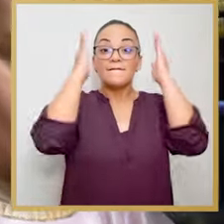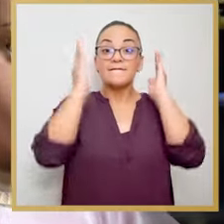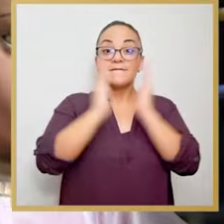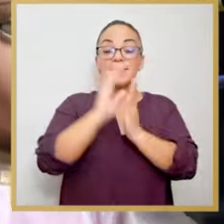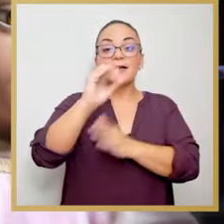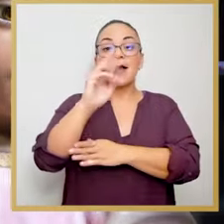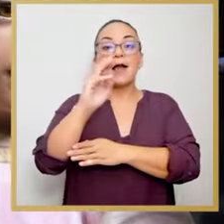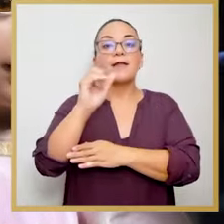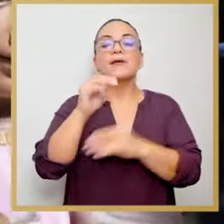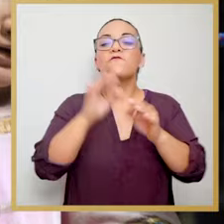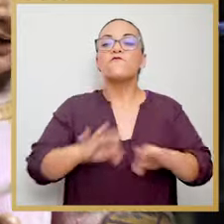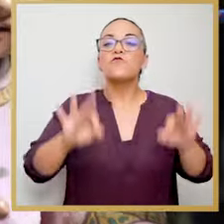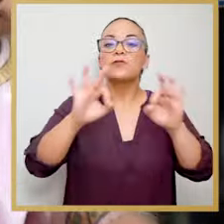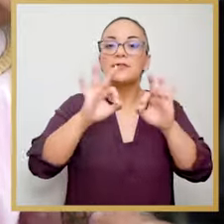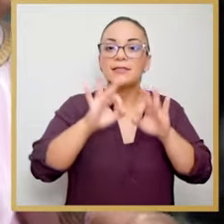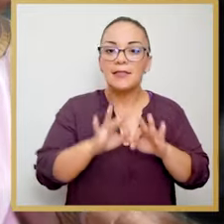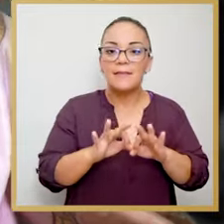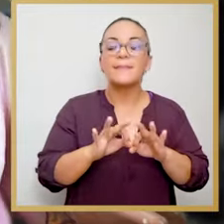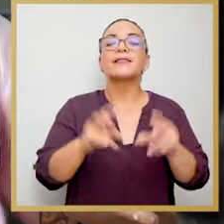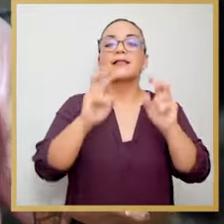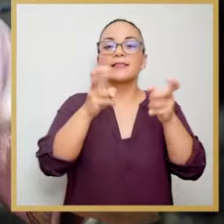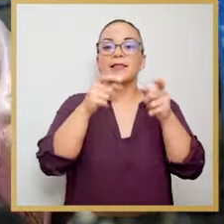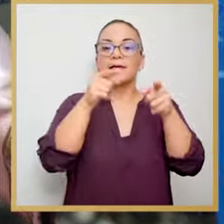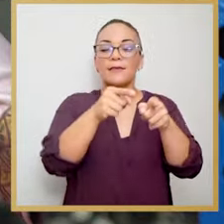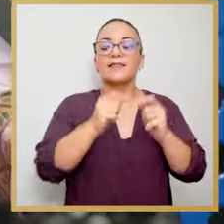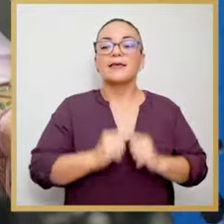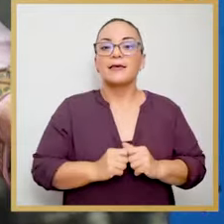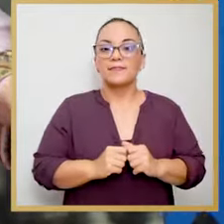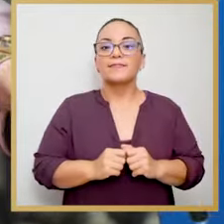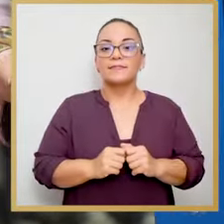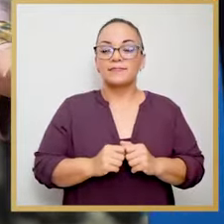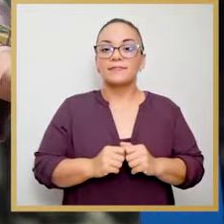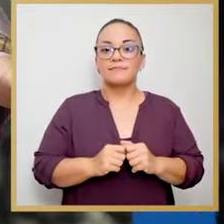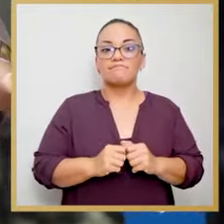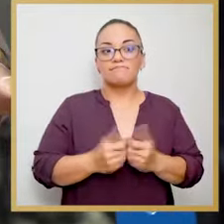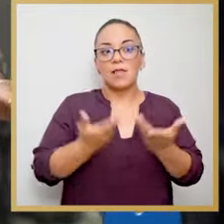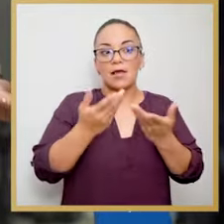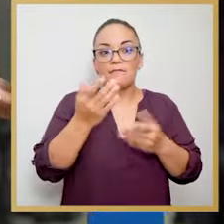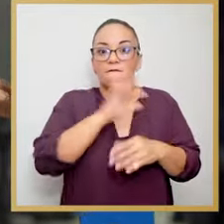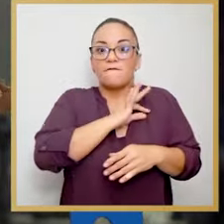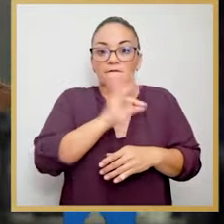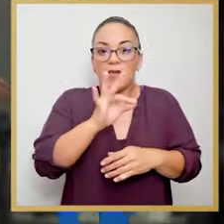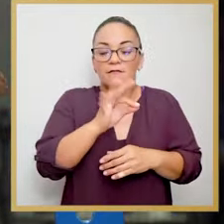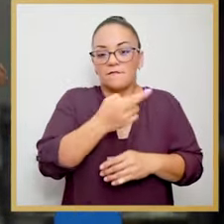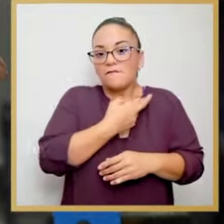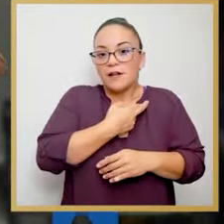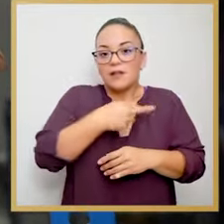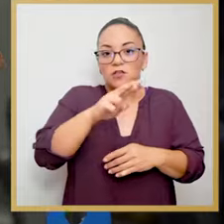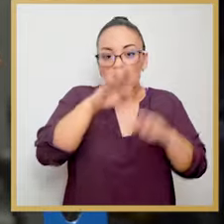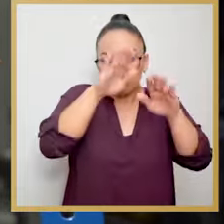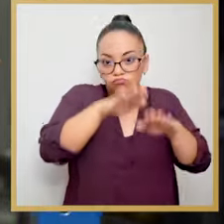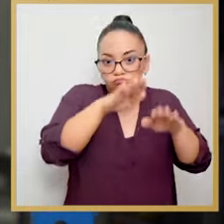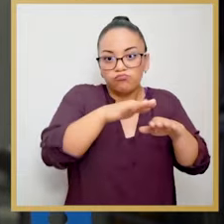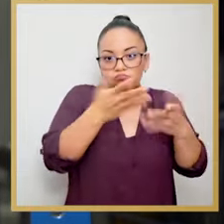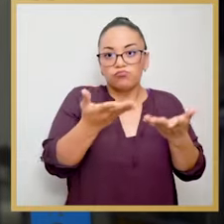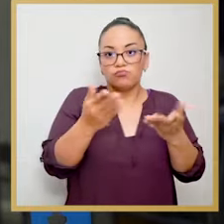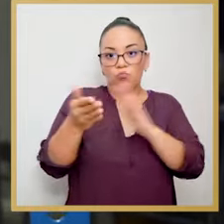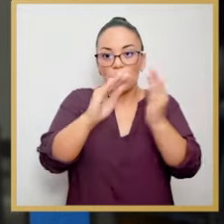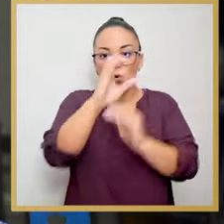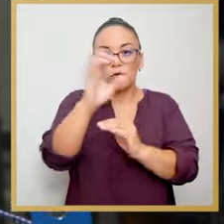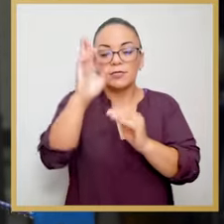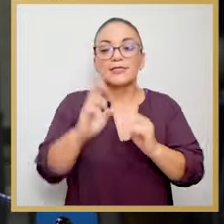La Virgen del Carmen es fundamental en lo que es la, bueno, la devoción religiosa en el pueblo